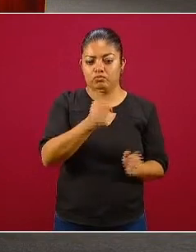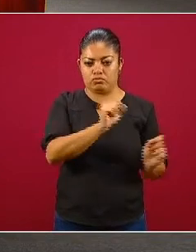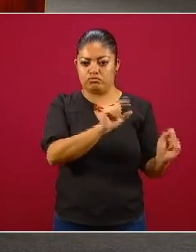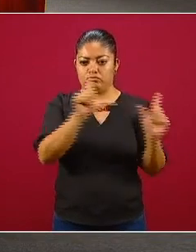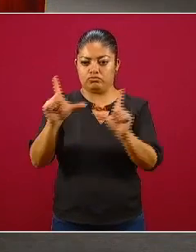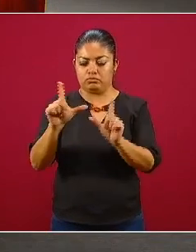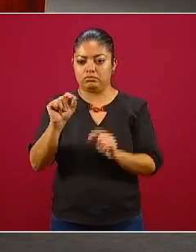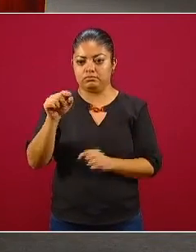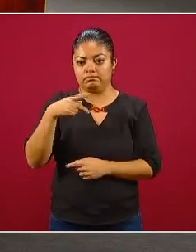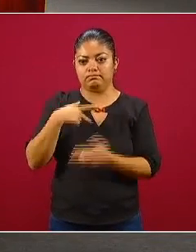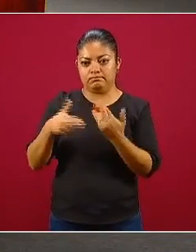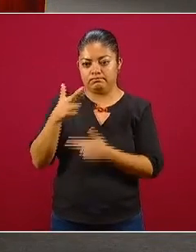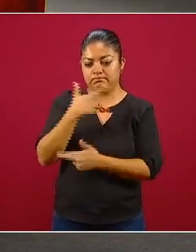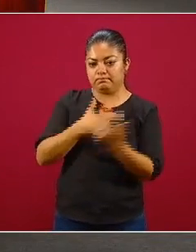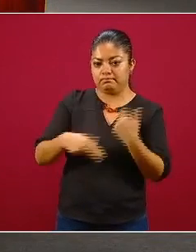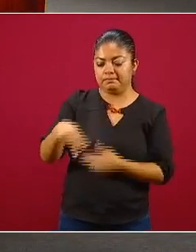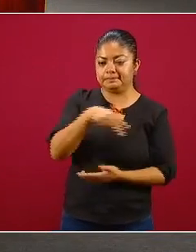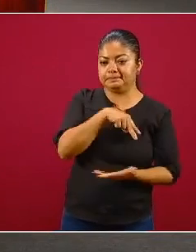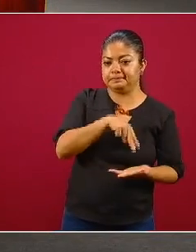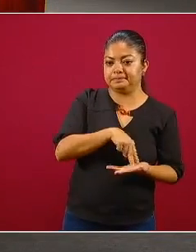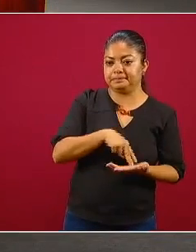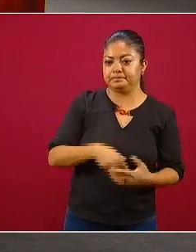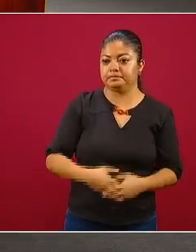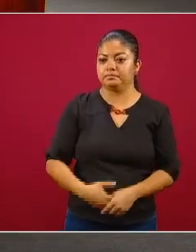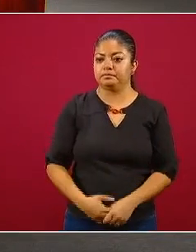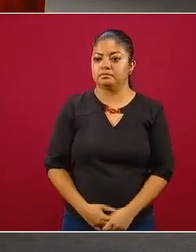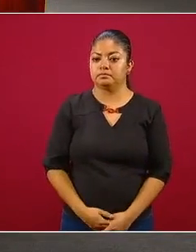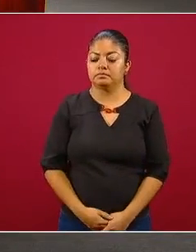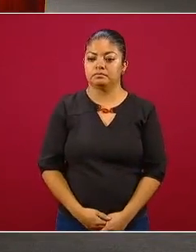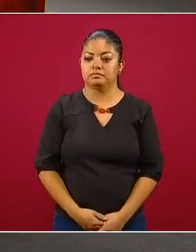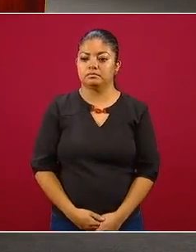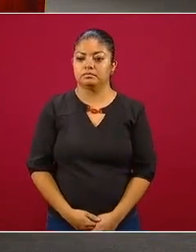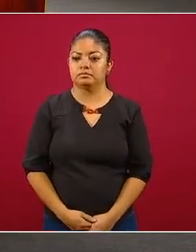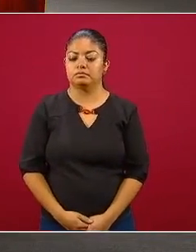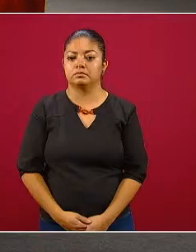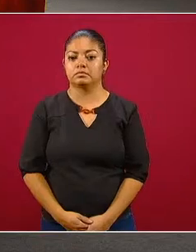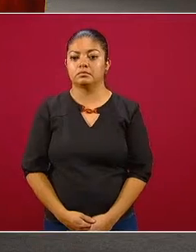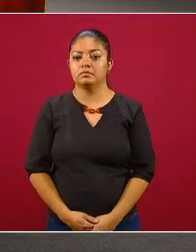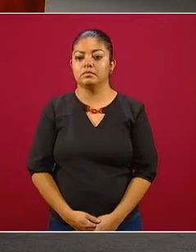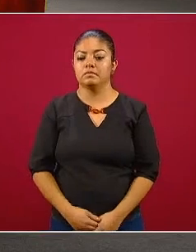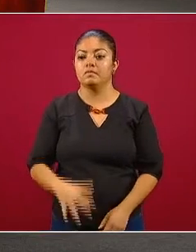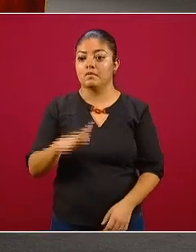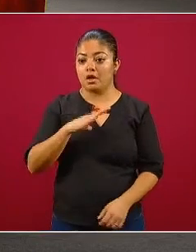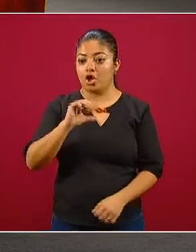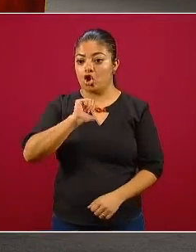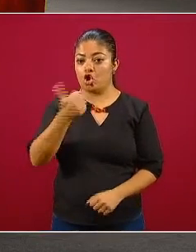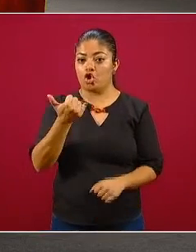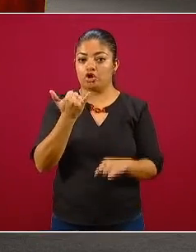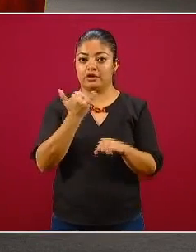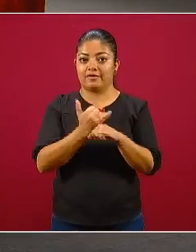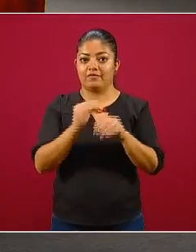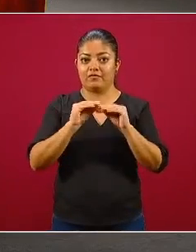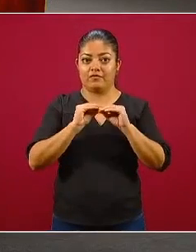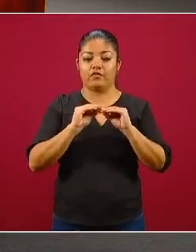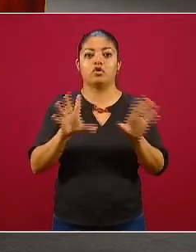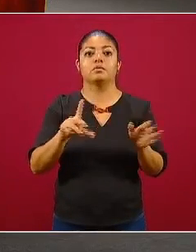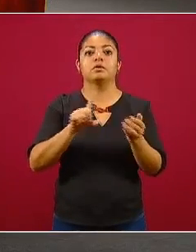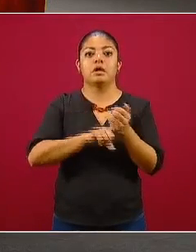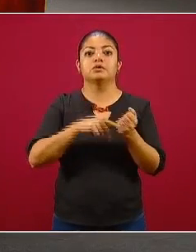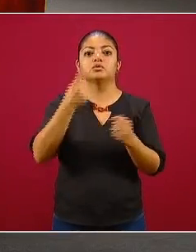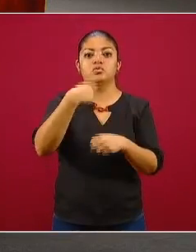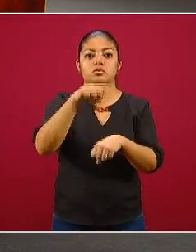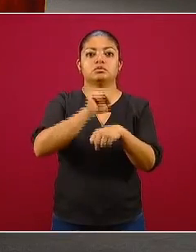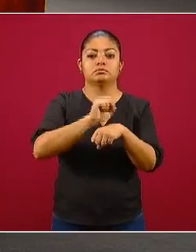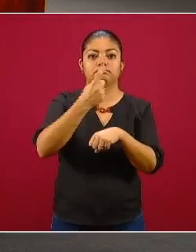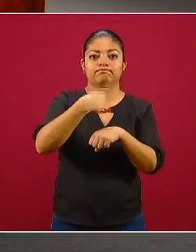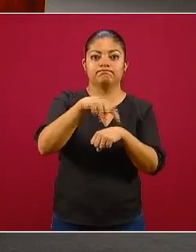mi punto de posición. Aquí tenemos otra información que interesa actualizar semanalmente,